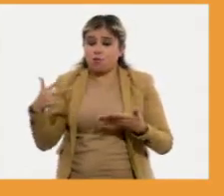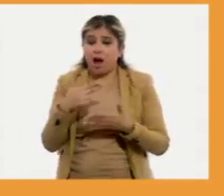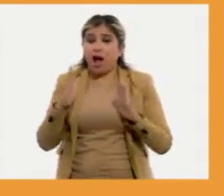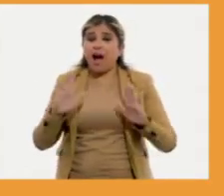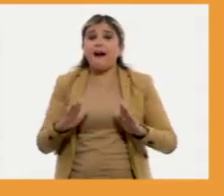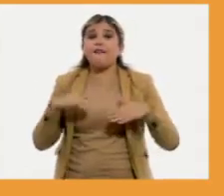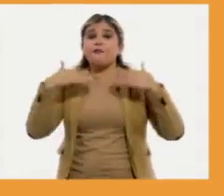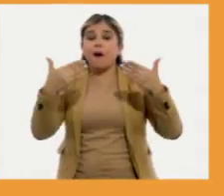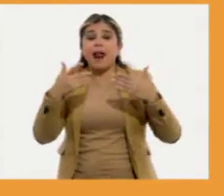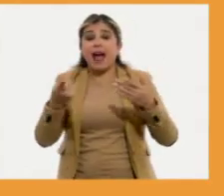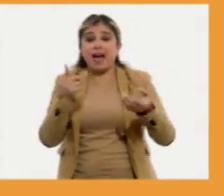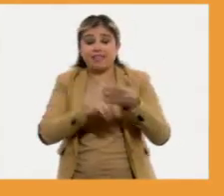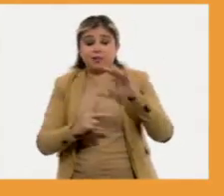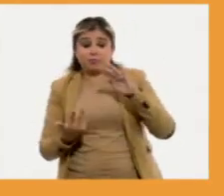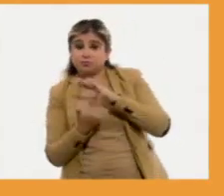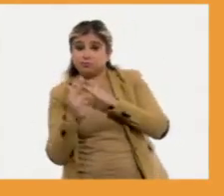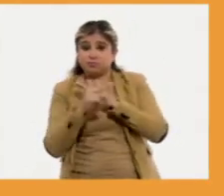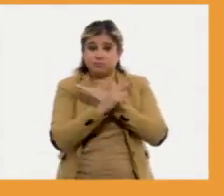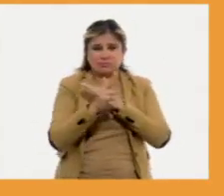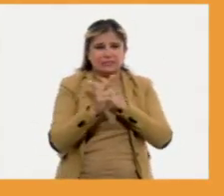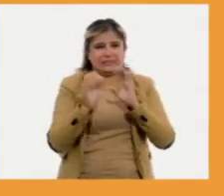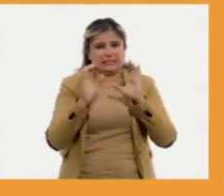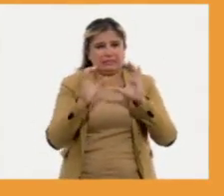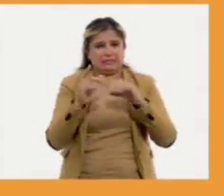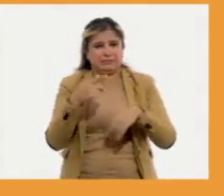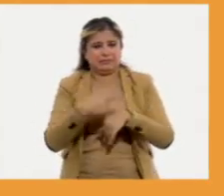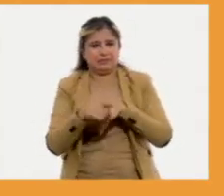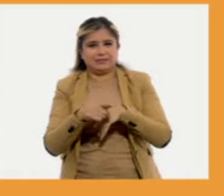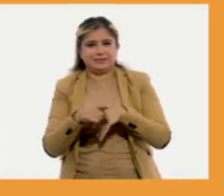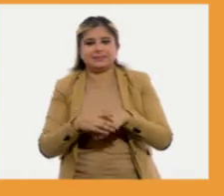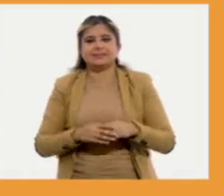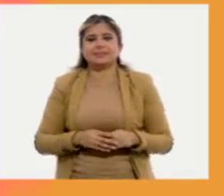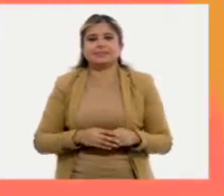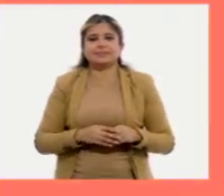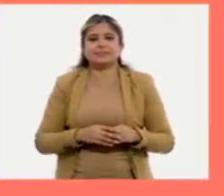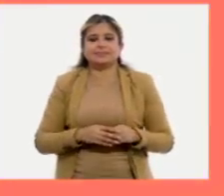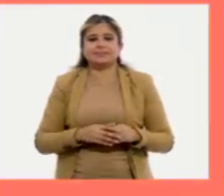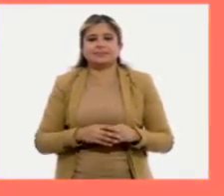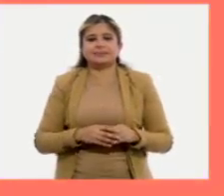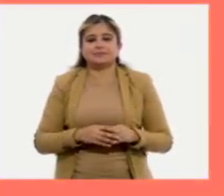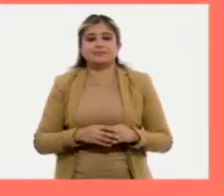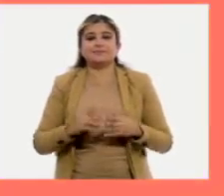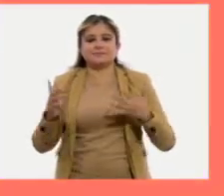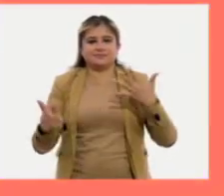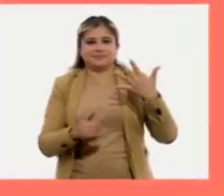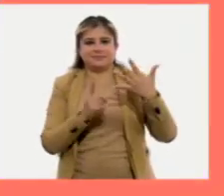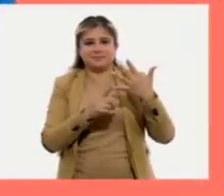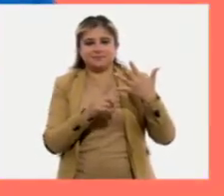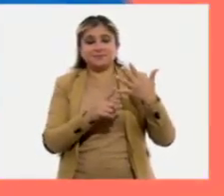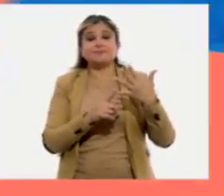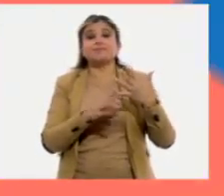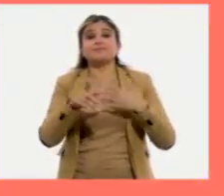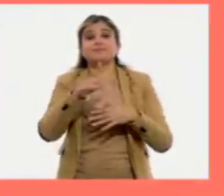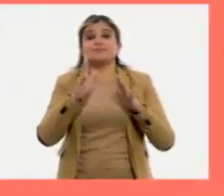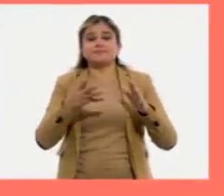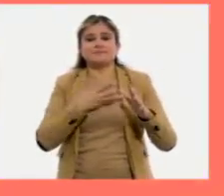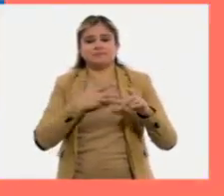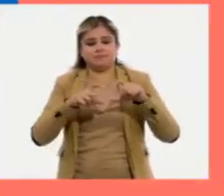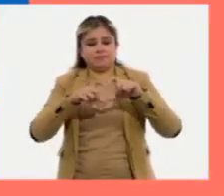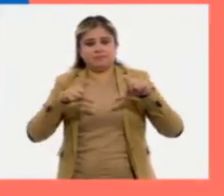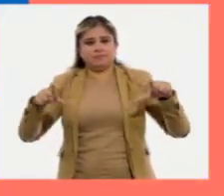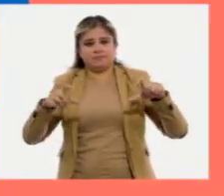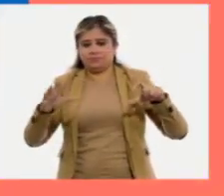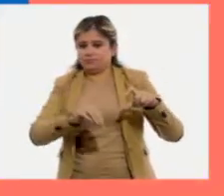fuera de la playera. No introduzcas las tijeras en ella. 5. Ahora tenemos un pequeño